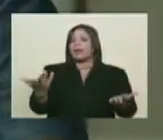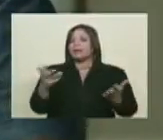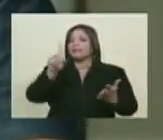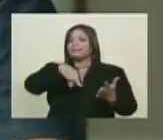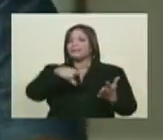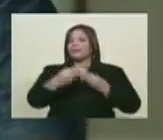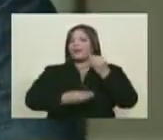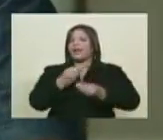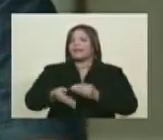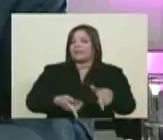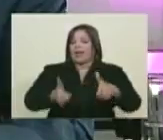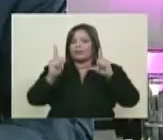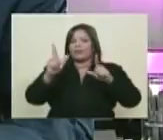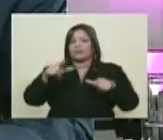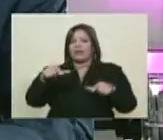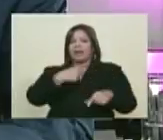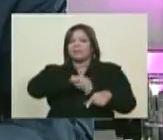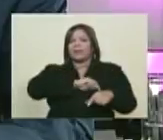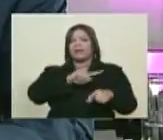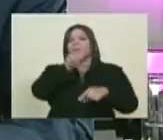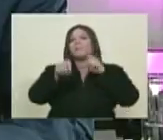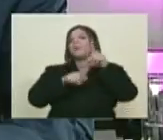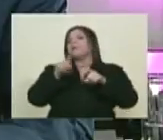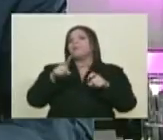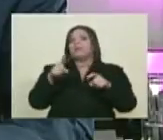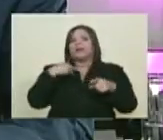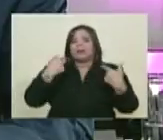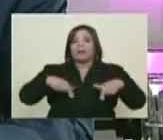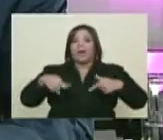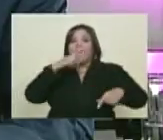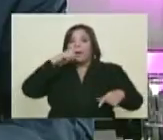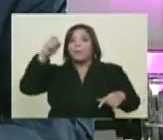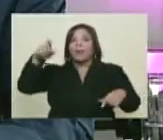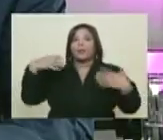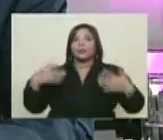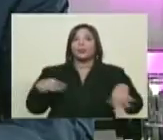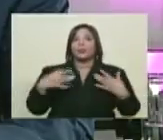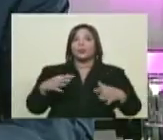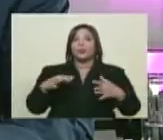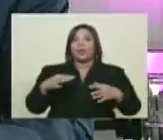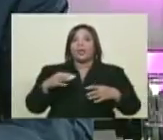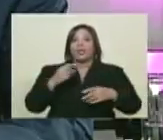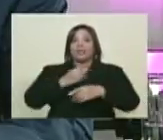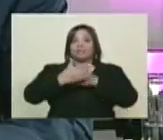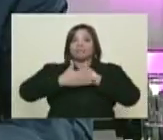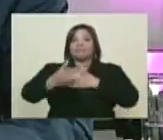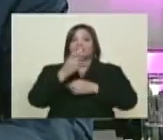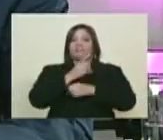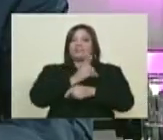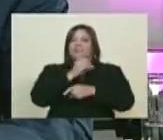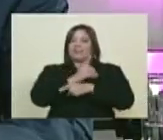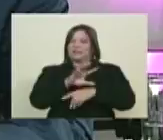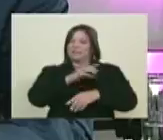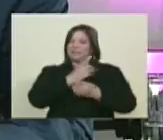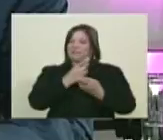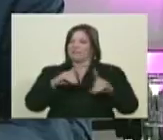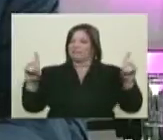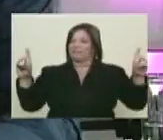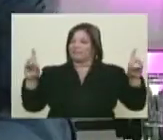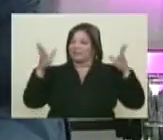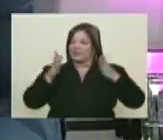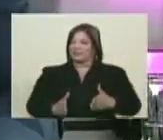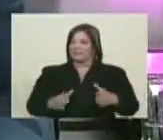Pregunta lo que quieras, dice Maduro. Ni preguntas pactadas ni plasma. Este Maduro no sabe ser un demócrata avanzado. Es una ironía que hace Jeff